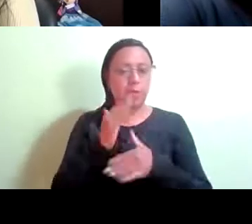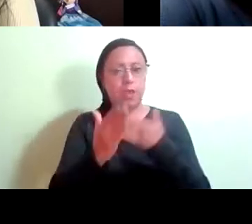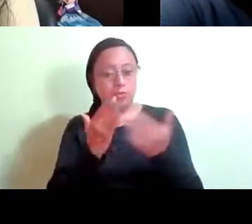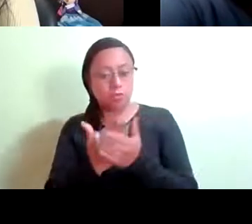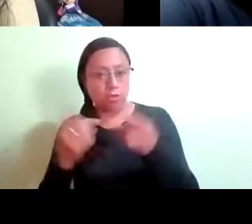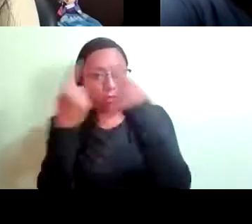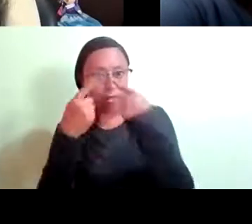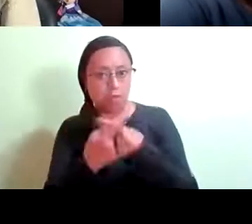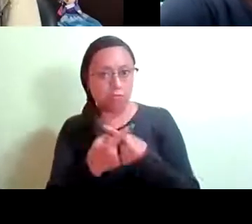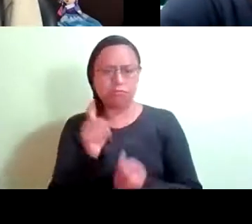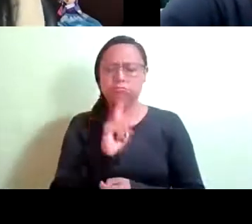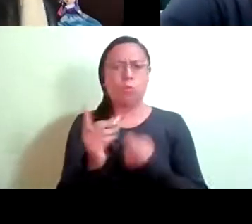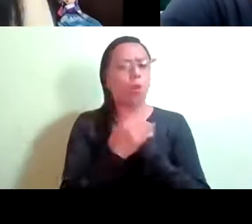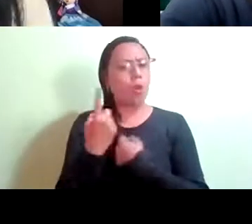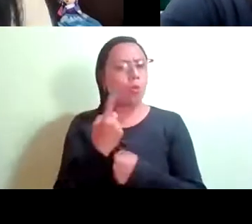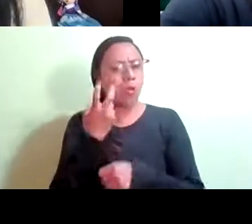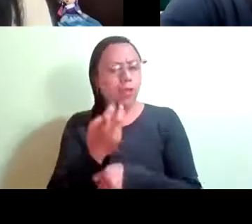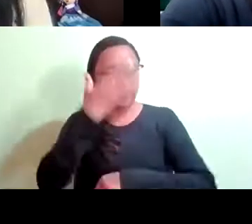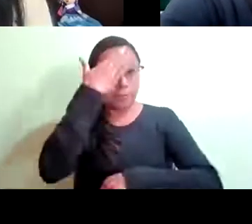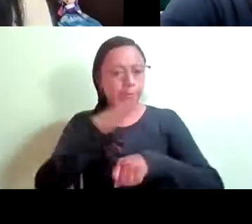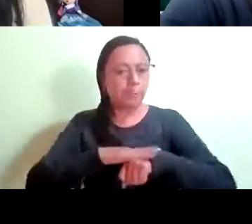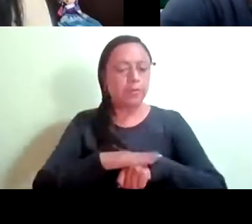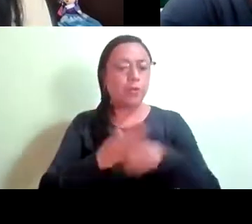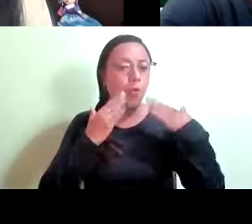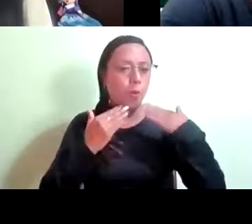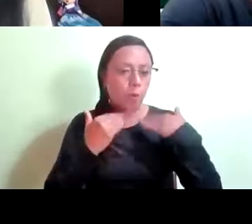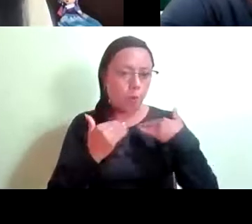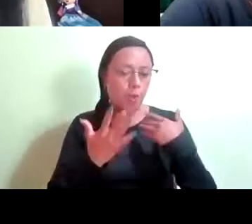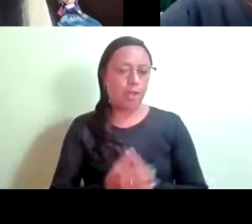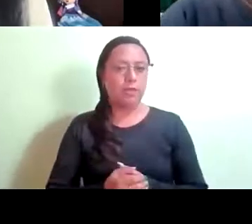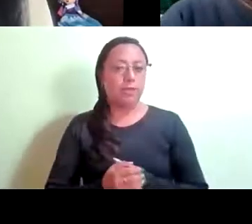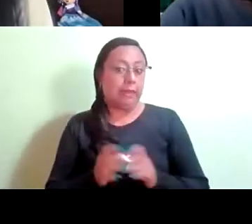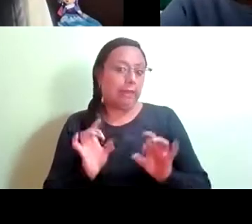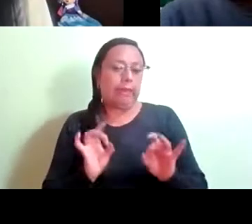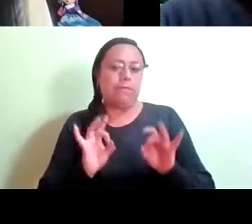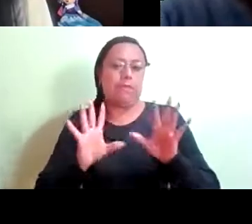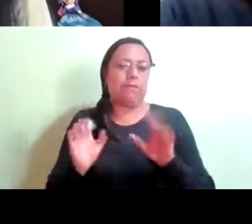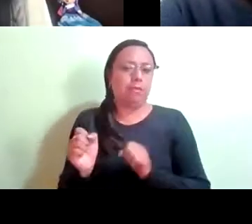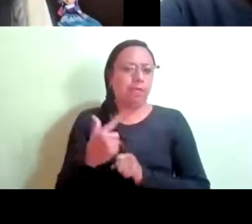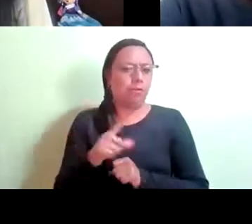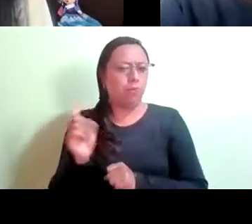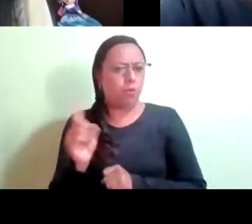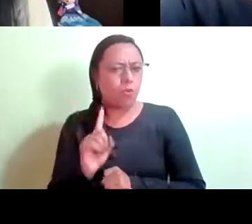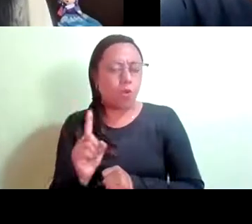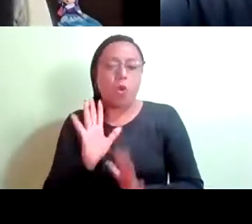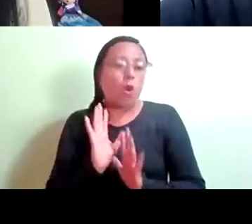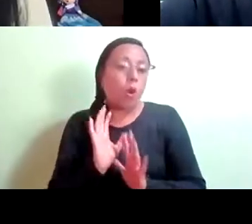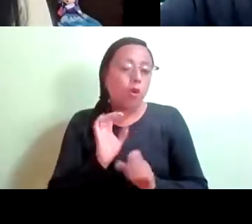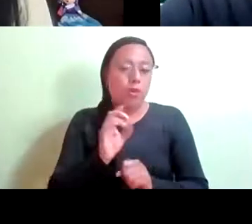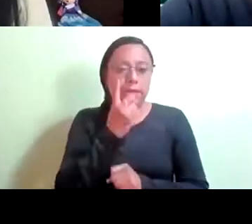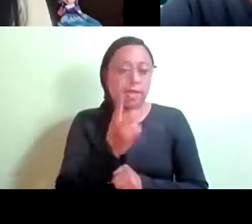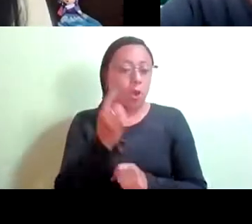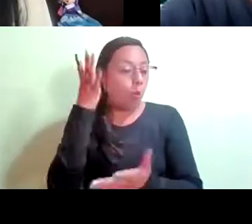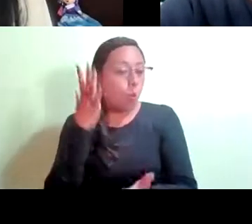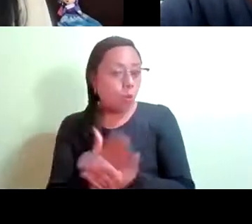vista de que no se contempla, eh, como una situación casuística de decir exclusivamente facultad que tengan las